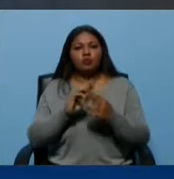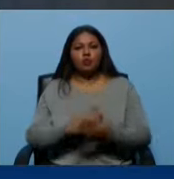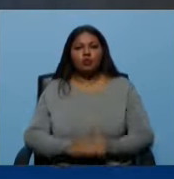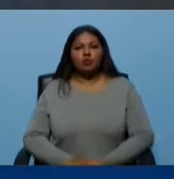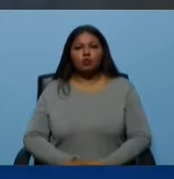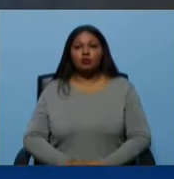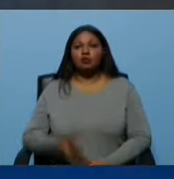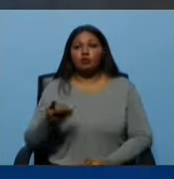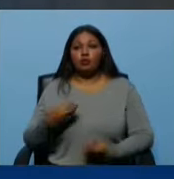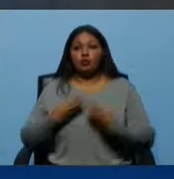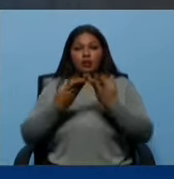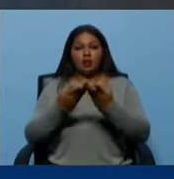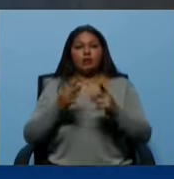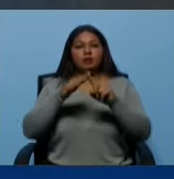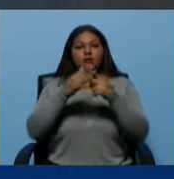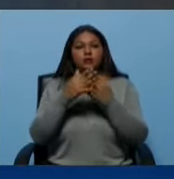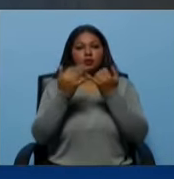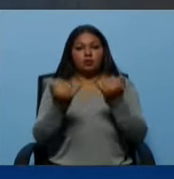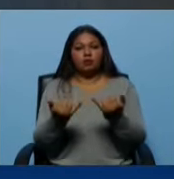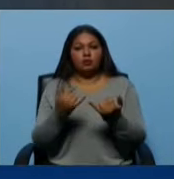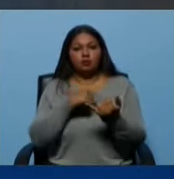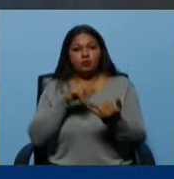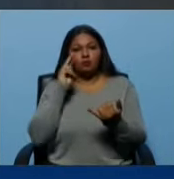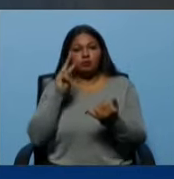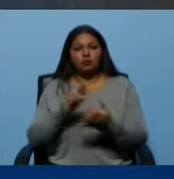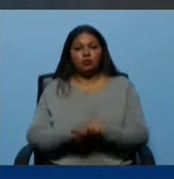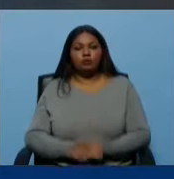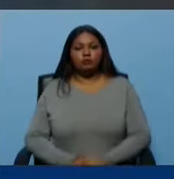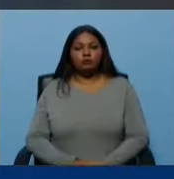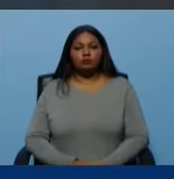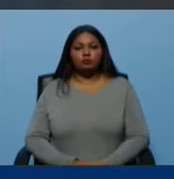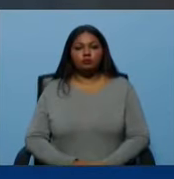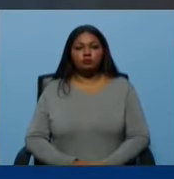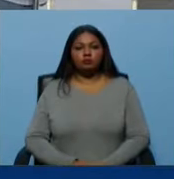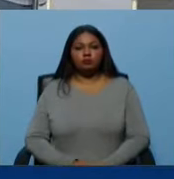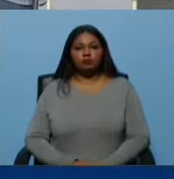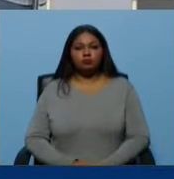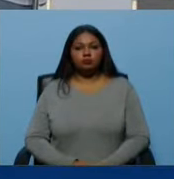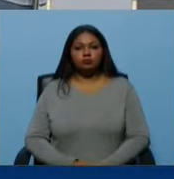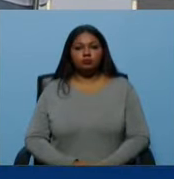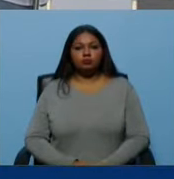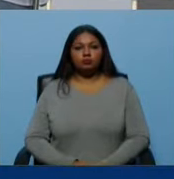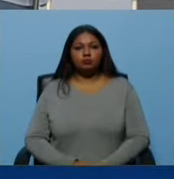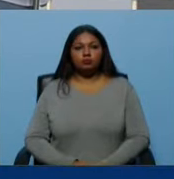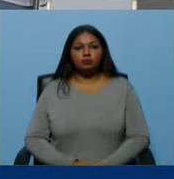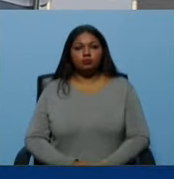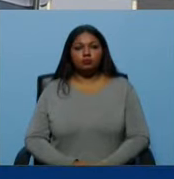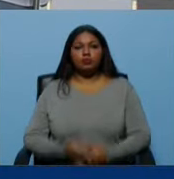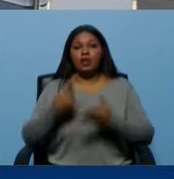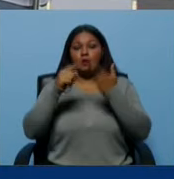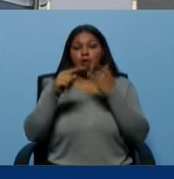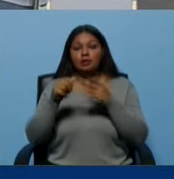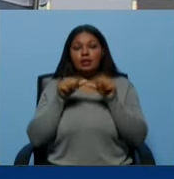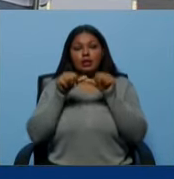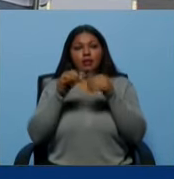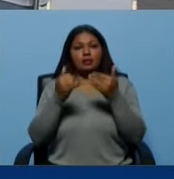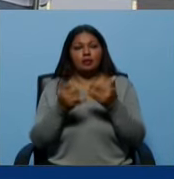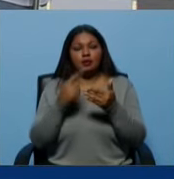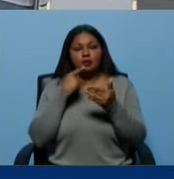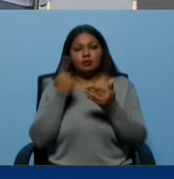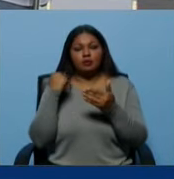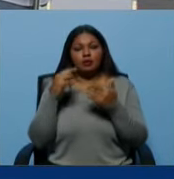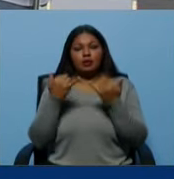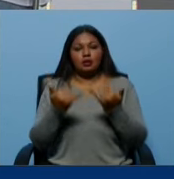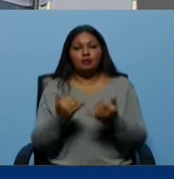entregaste a esa plataforma. Entonces, yo creo que... Y es verdad que cuando te dicen allí, no bueno, que tus datos quedan reservados, digamos, ellos los tienen.